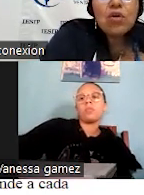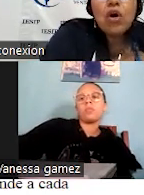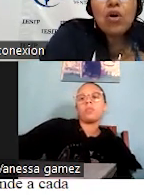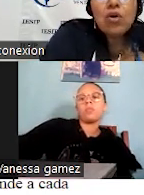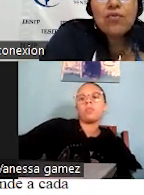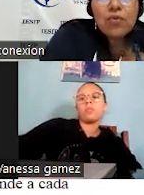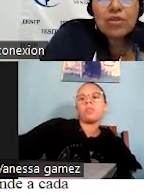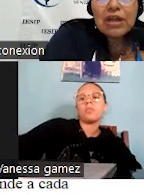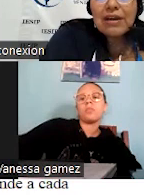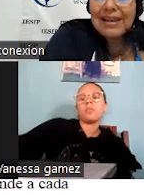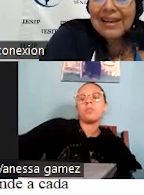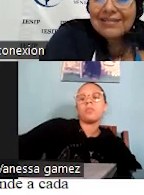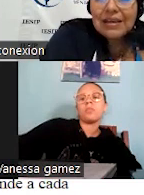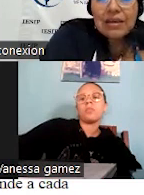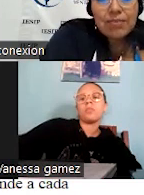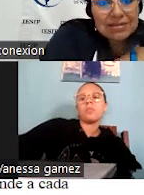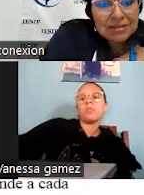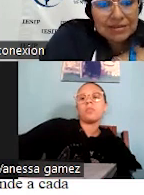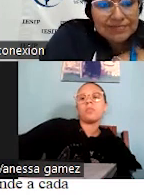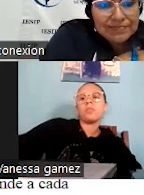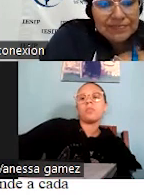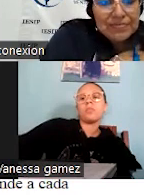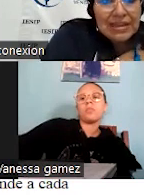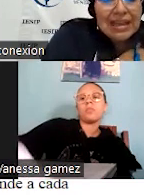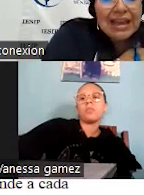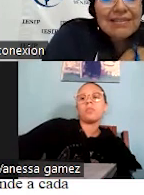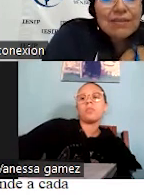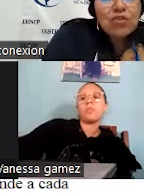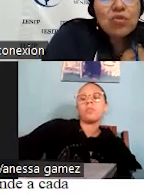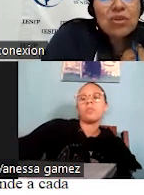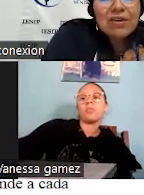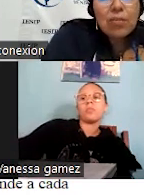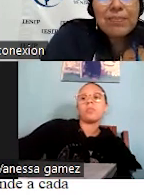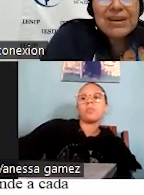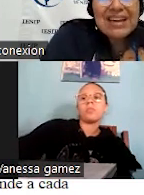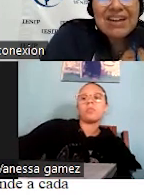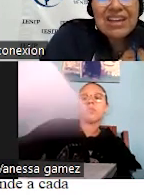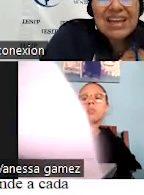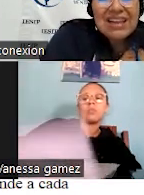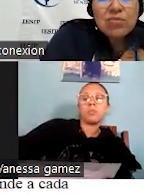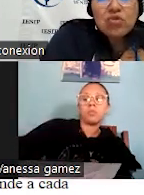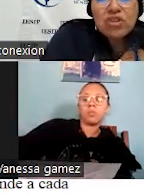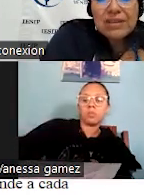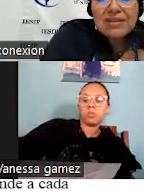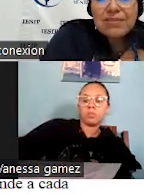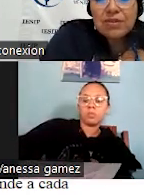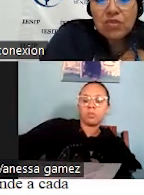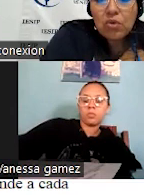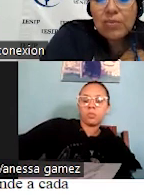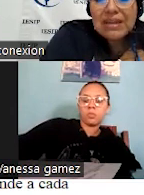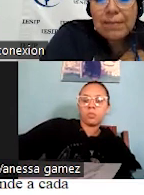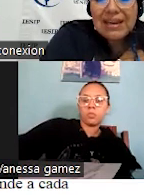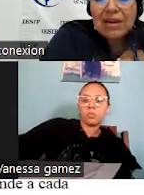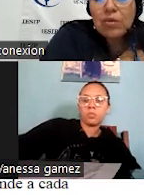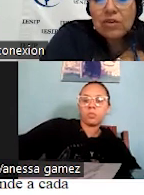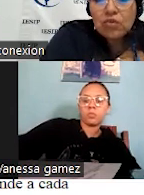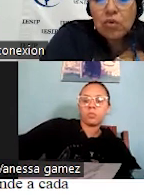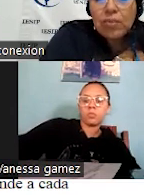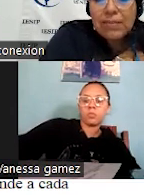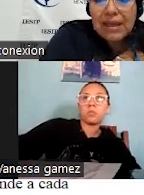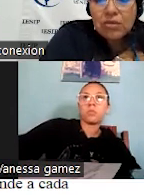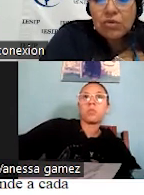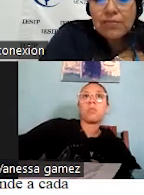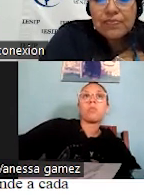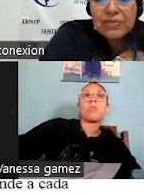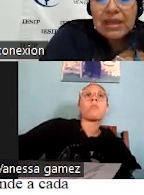recreación, confort, relax y placer. El servicio turístico requiere de mucha participación humana para lograr